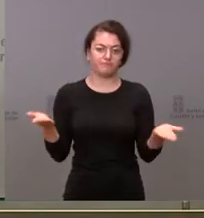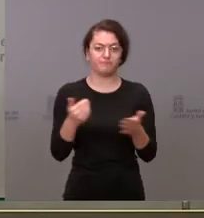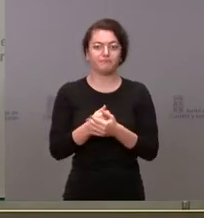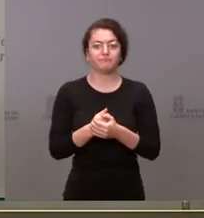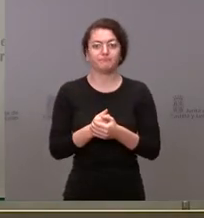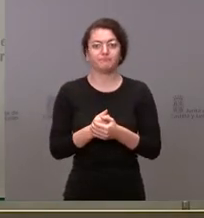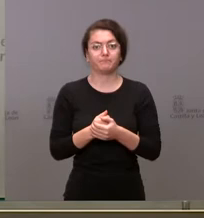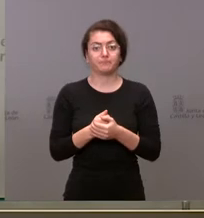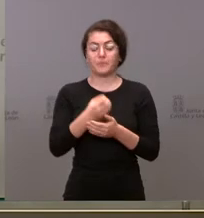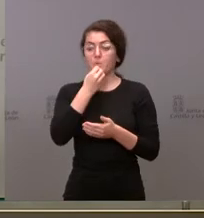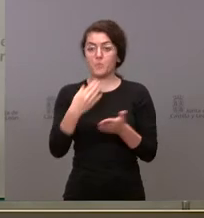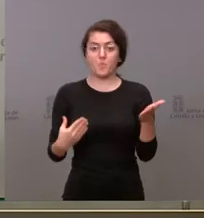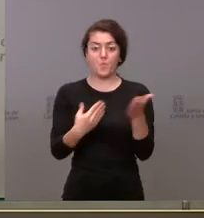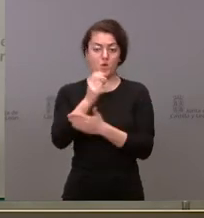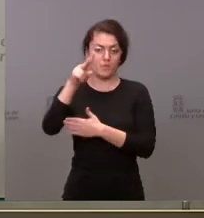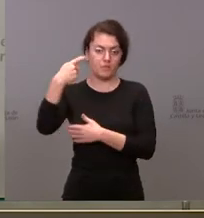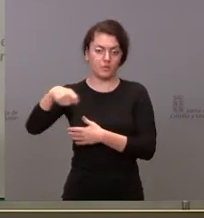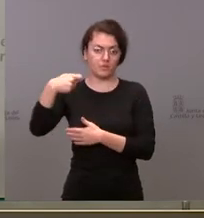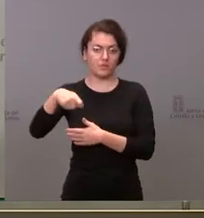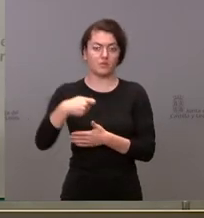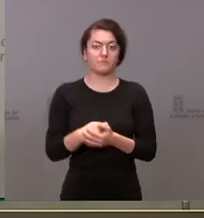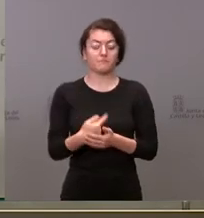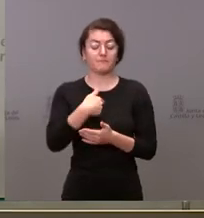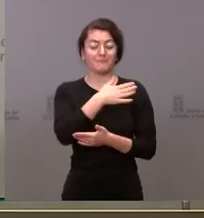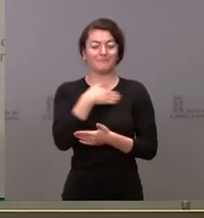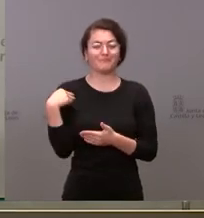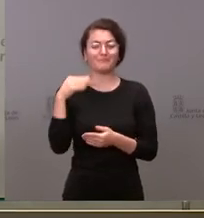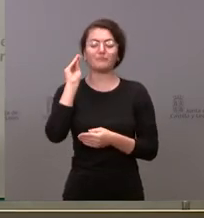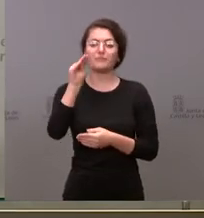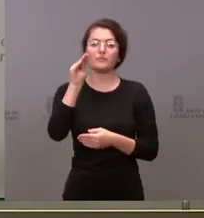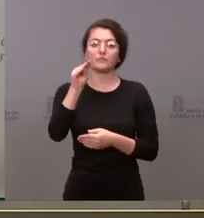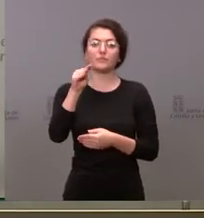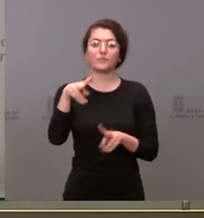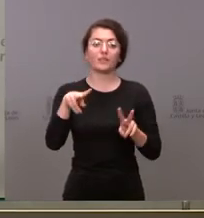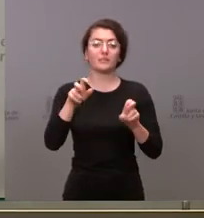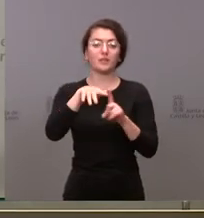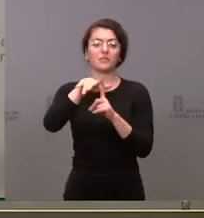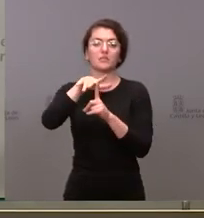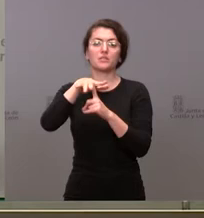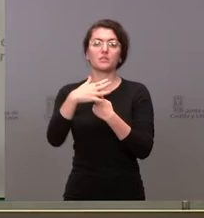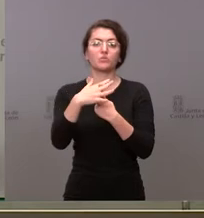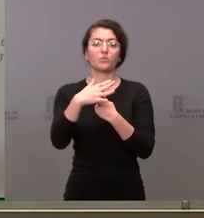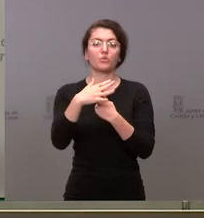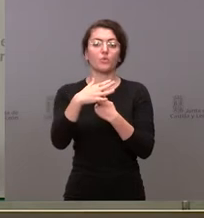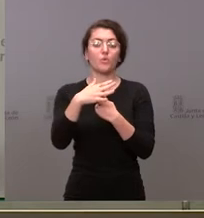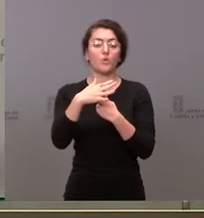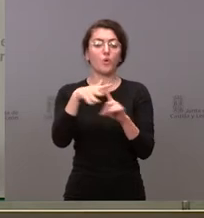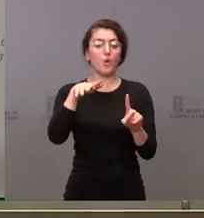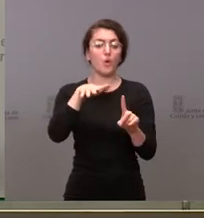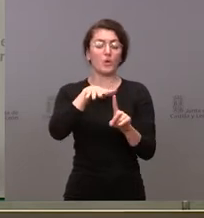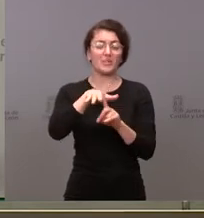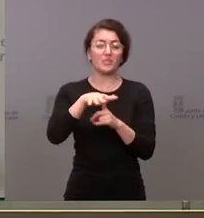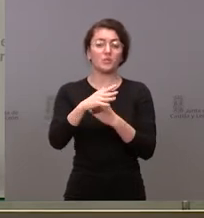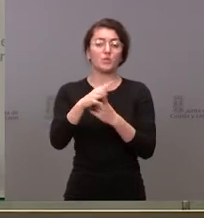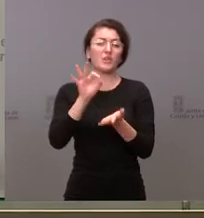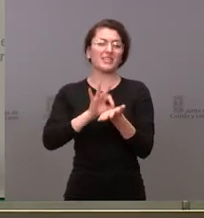Sí, buenos días, vicepresidente. Yo le quería preguntar por la situación que se ha dado en el servicio